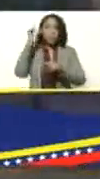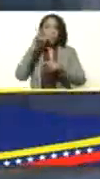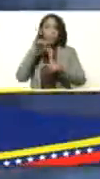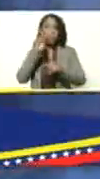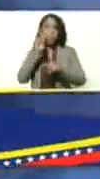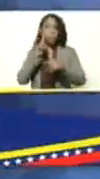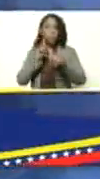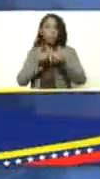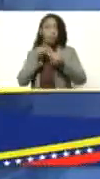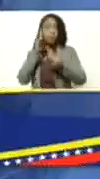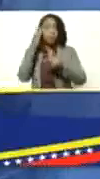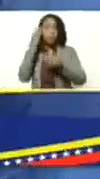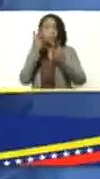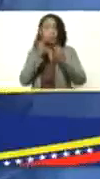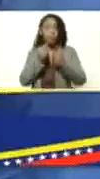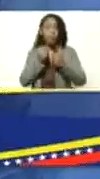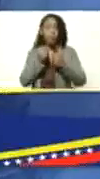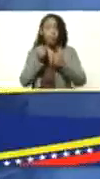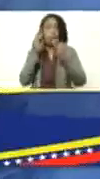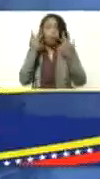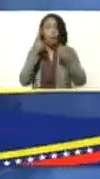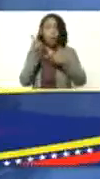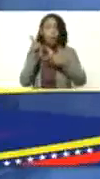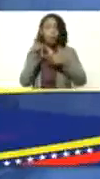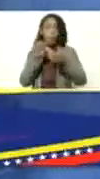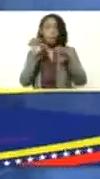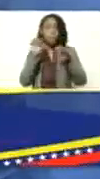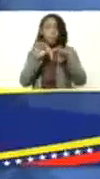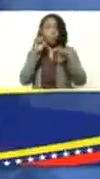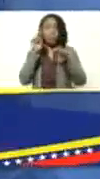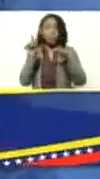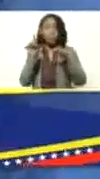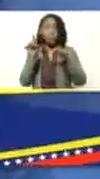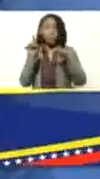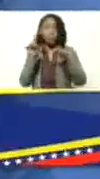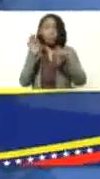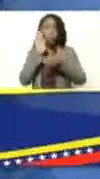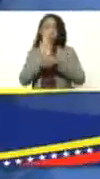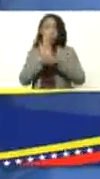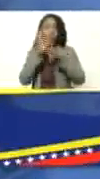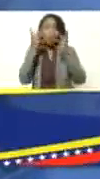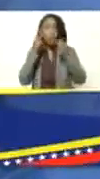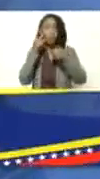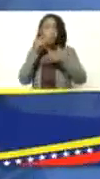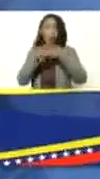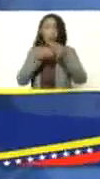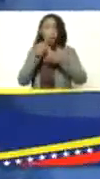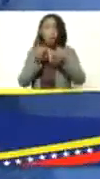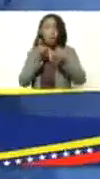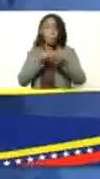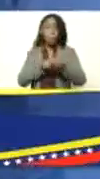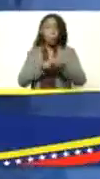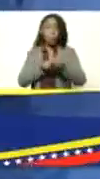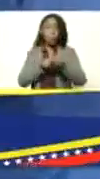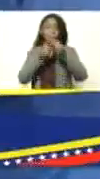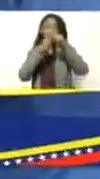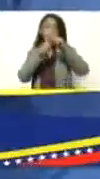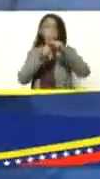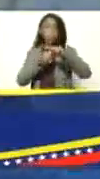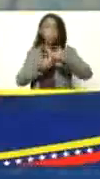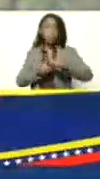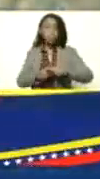pasamos un bastón y sabemos el número del animal. Entonces, una vez que nosotros vamos criando a estos animales, vamos haciendo un registro y